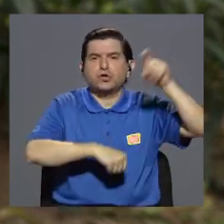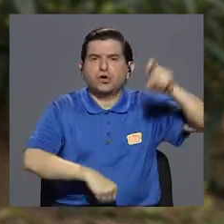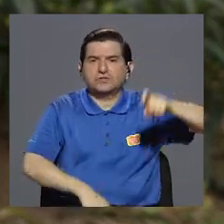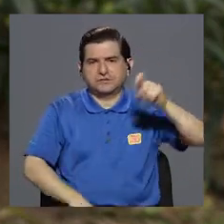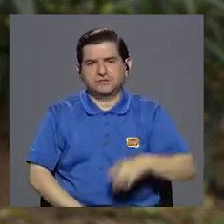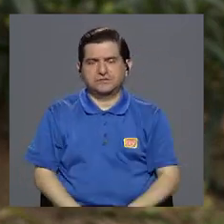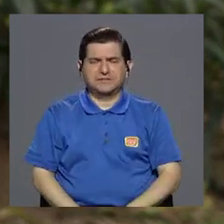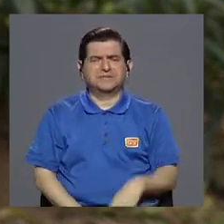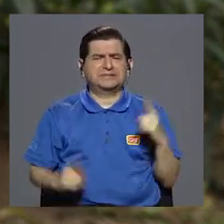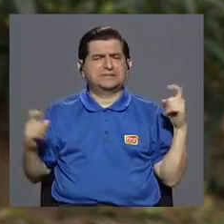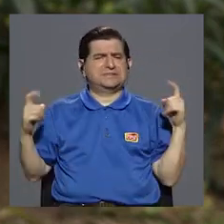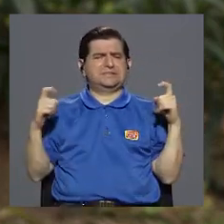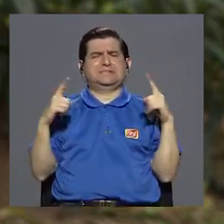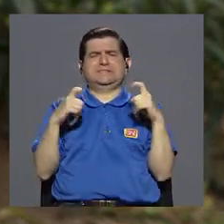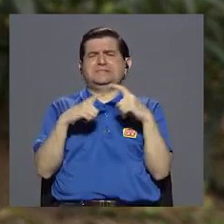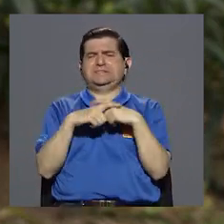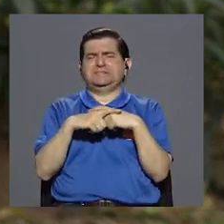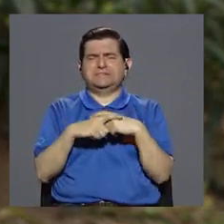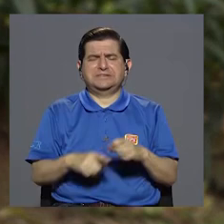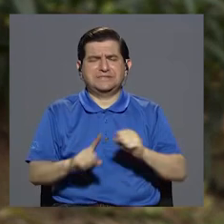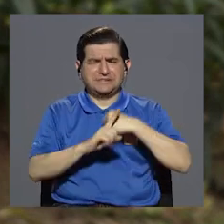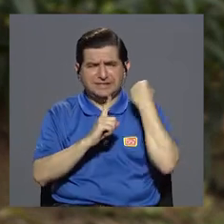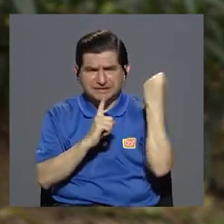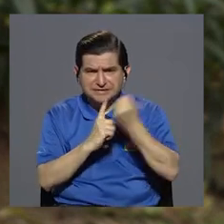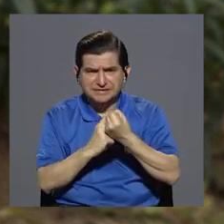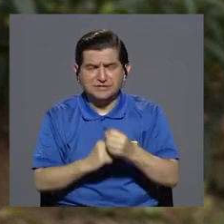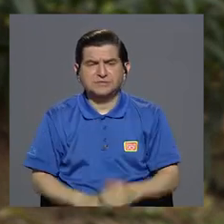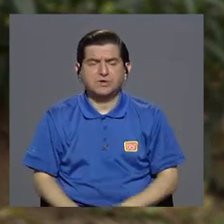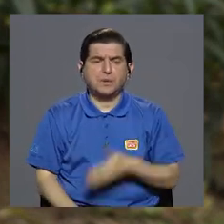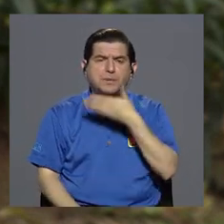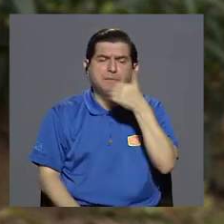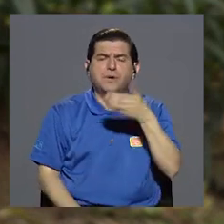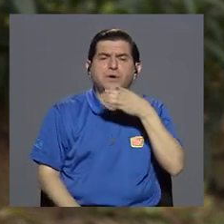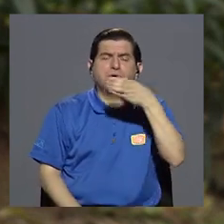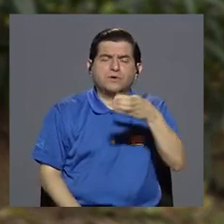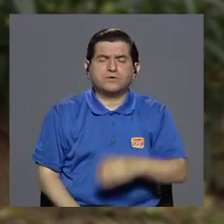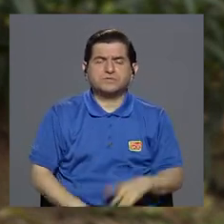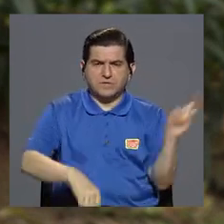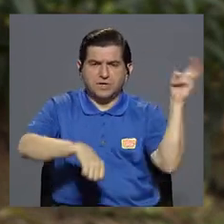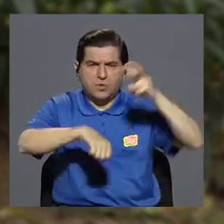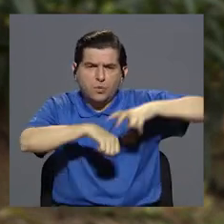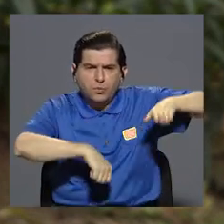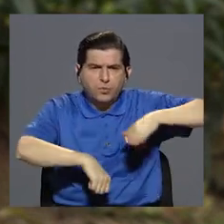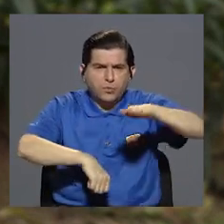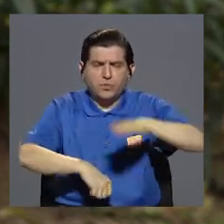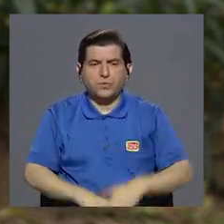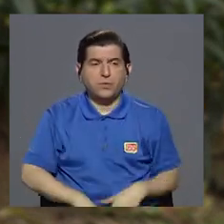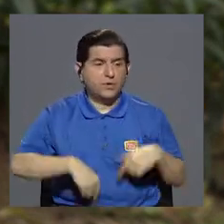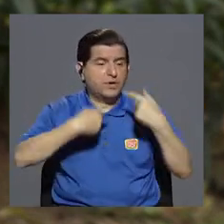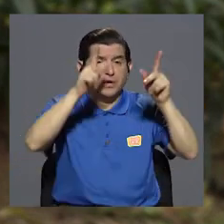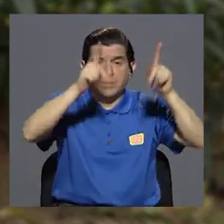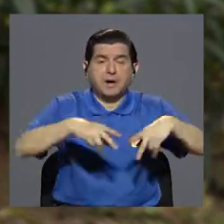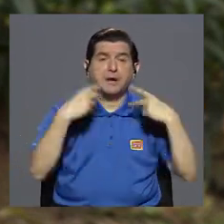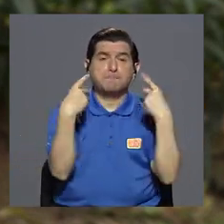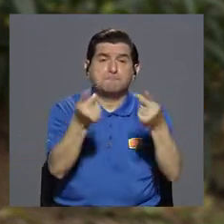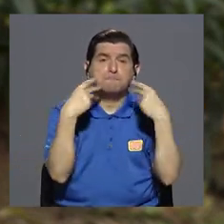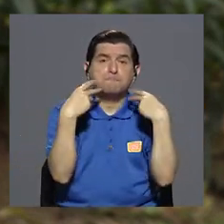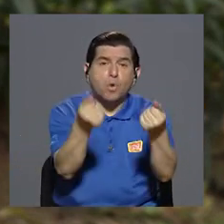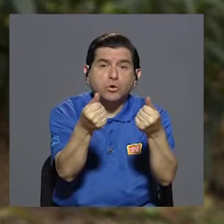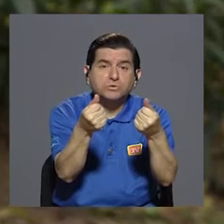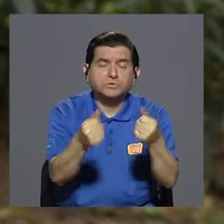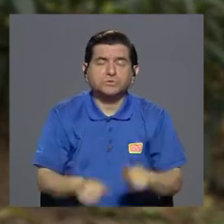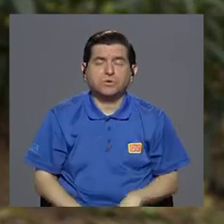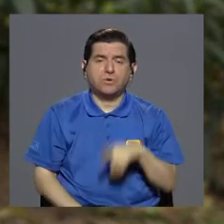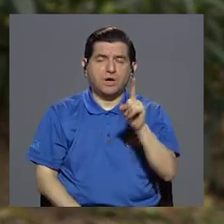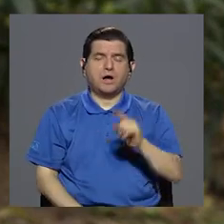y eso complica muchísimo los accidentes. Entonces, la principal recomendación en una mordedura y serpiente es trasladar a la persona lo antes posible